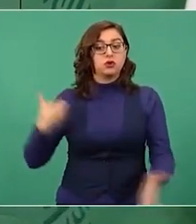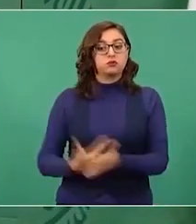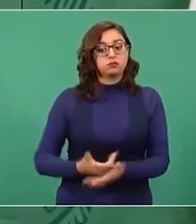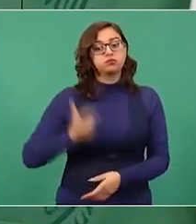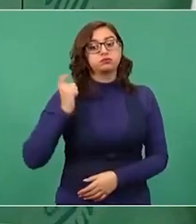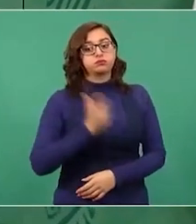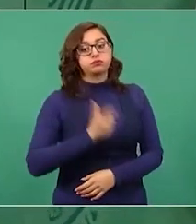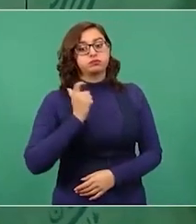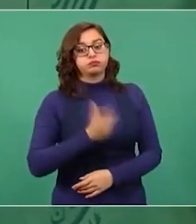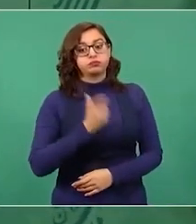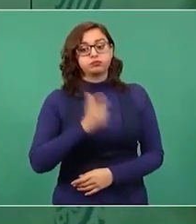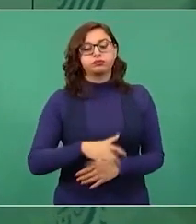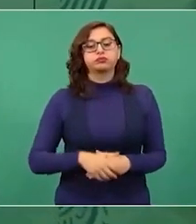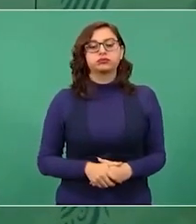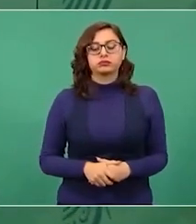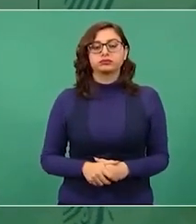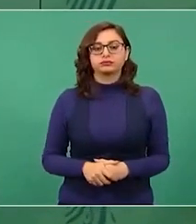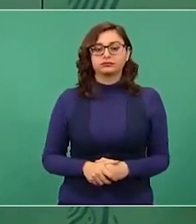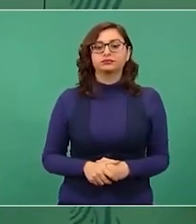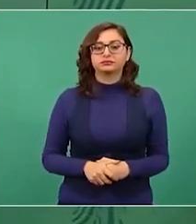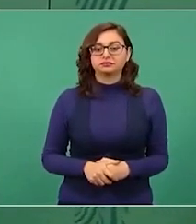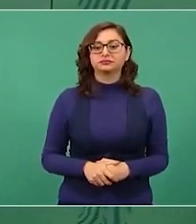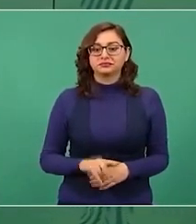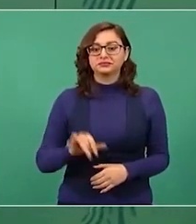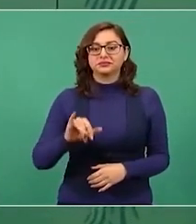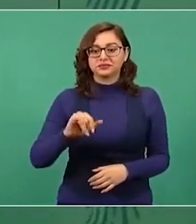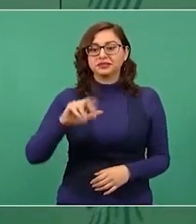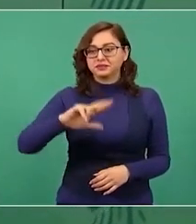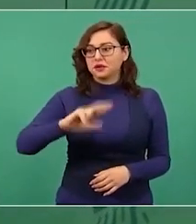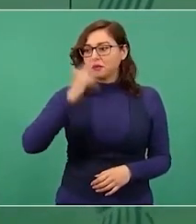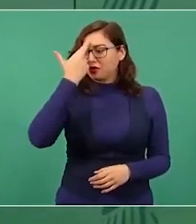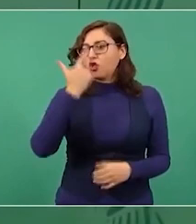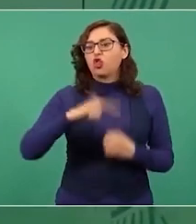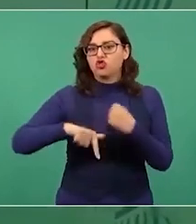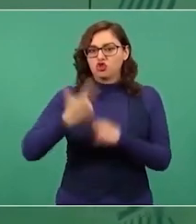12 de diciembre, sí, sí, el día de la Guadalupe, sí,